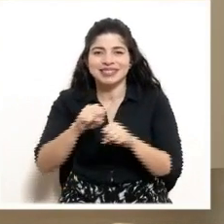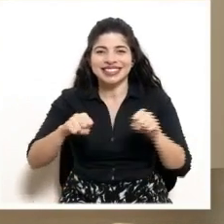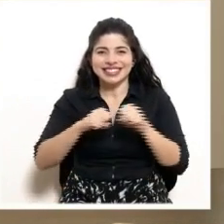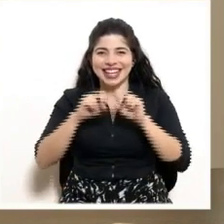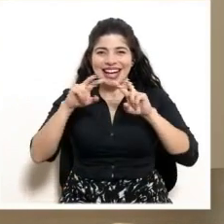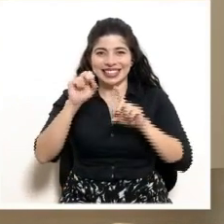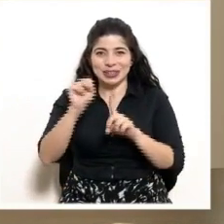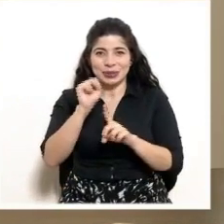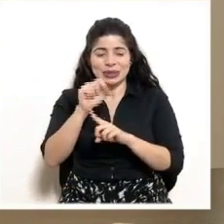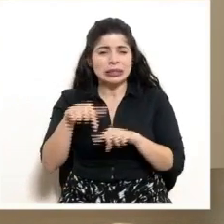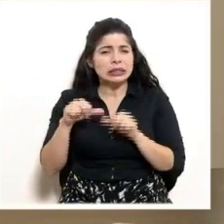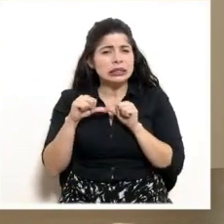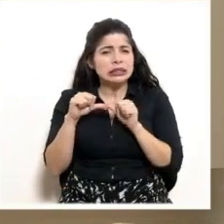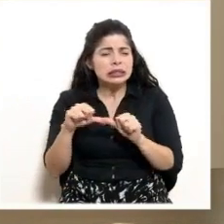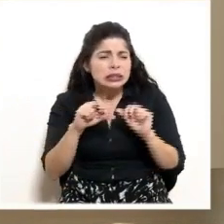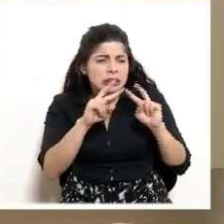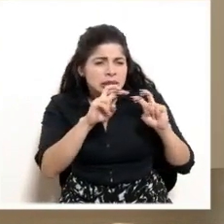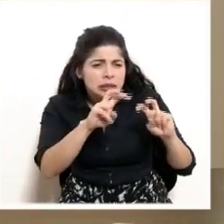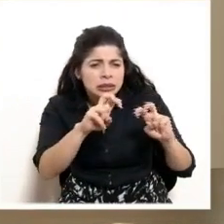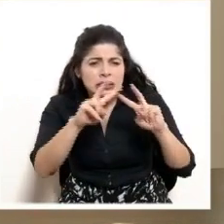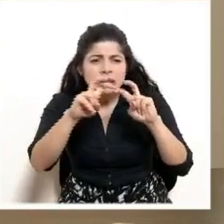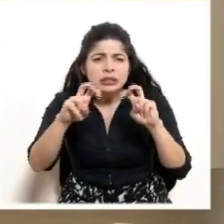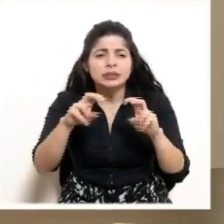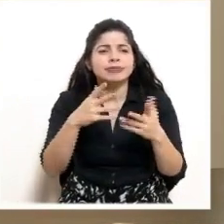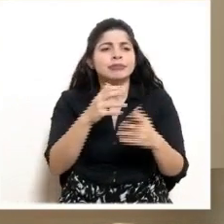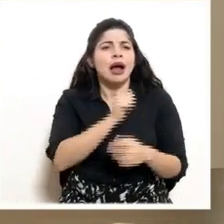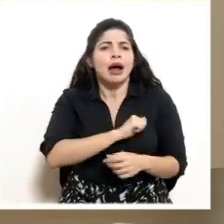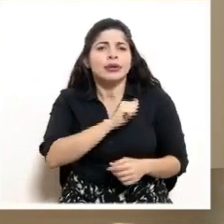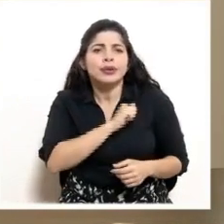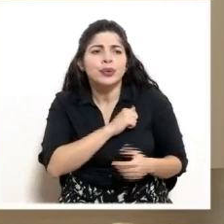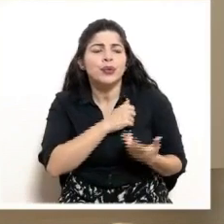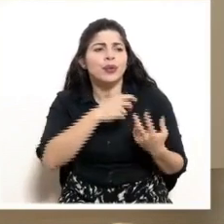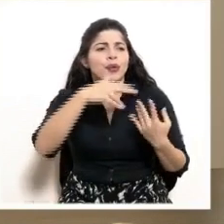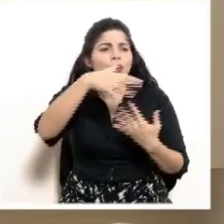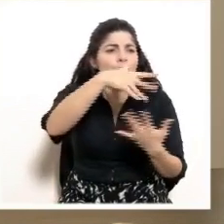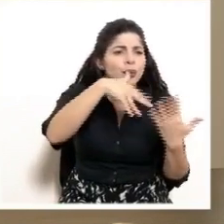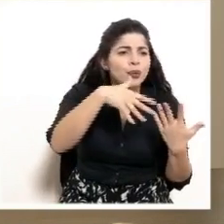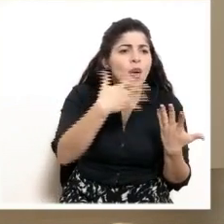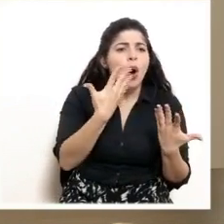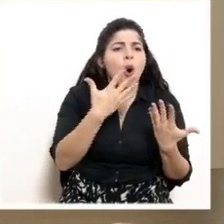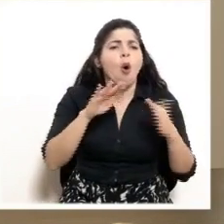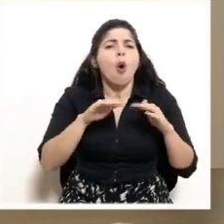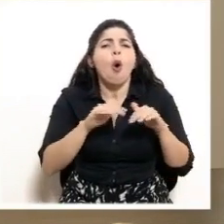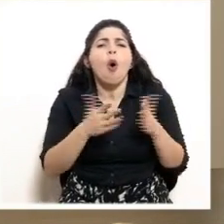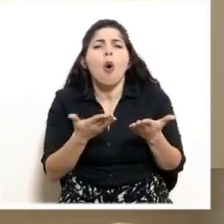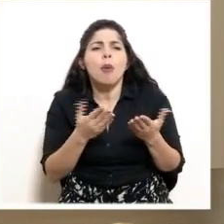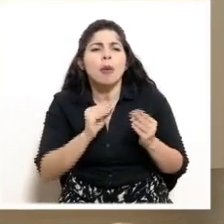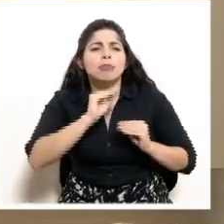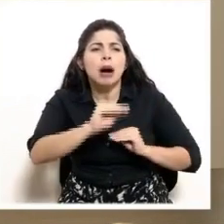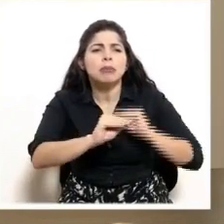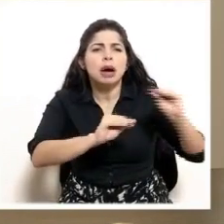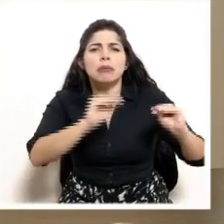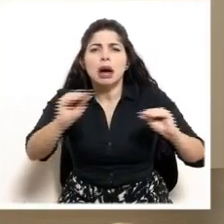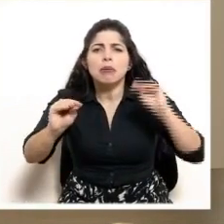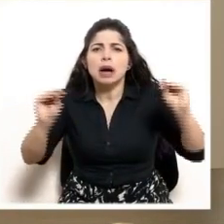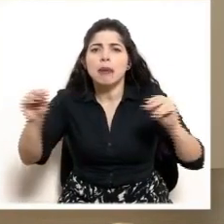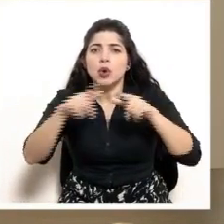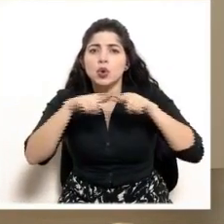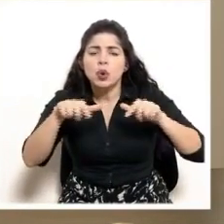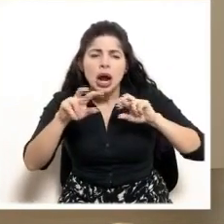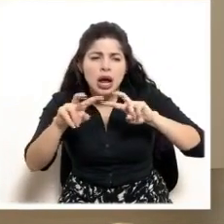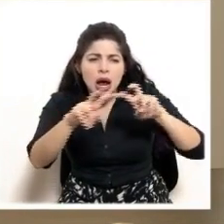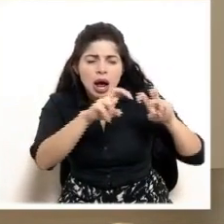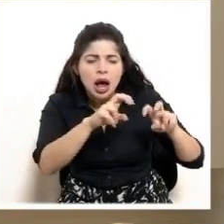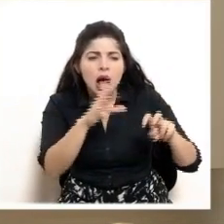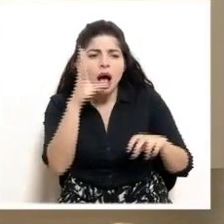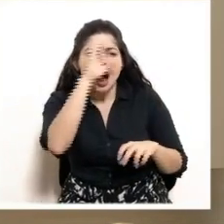situación hace sobre el comportamiento epidemiológico en cada uno de los territorios permite determinar cómo